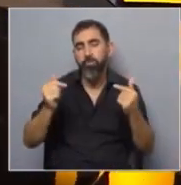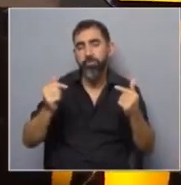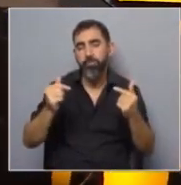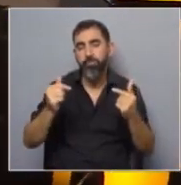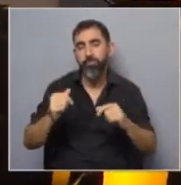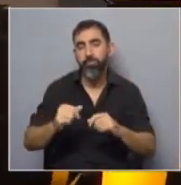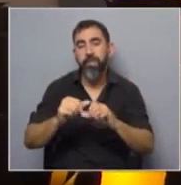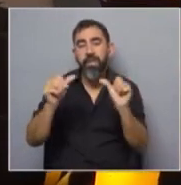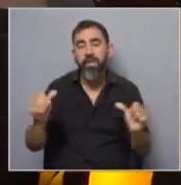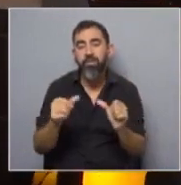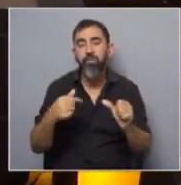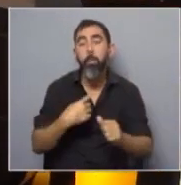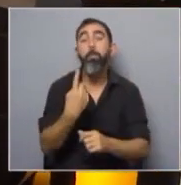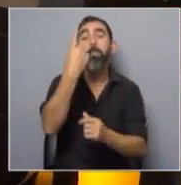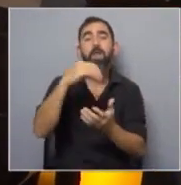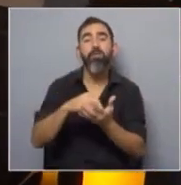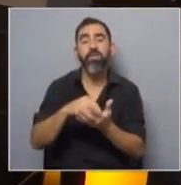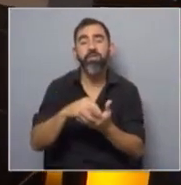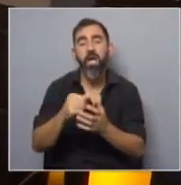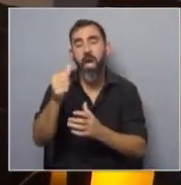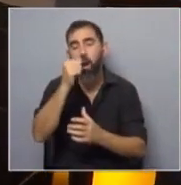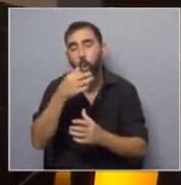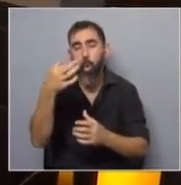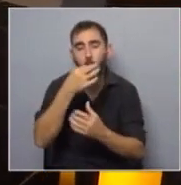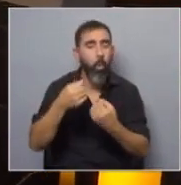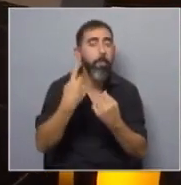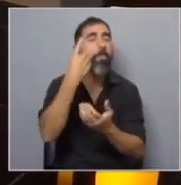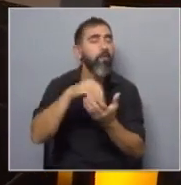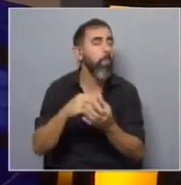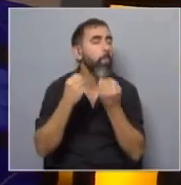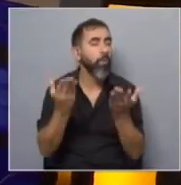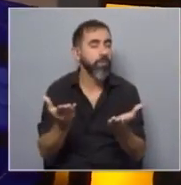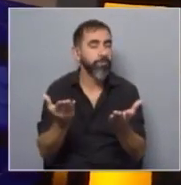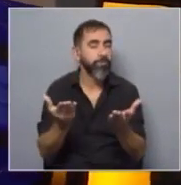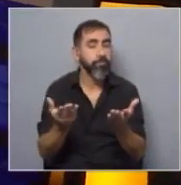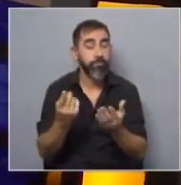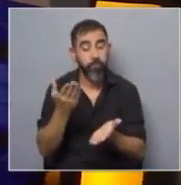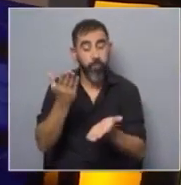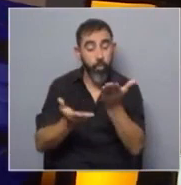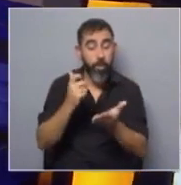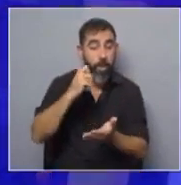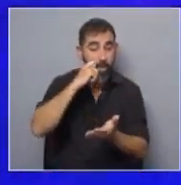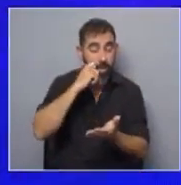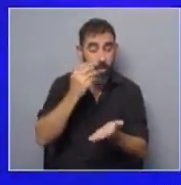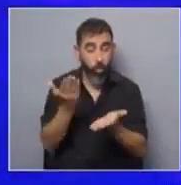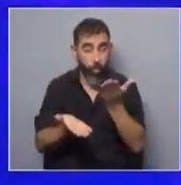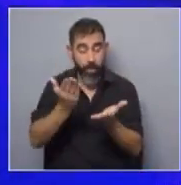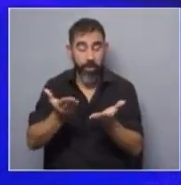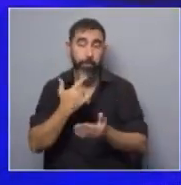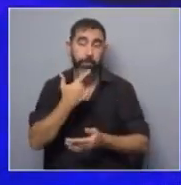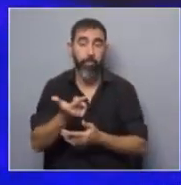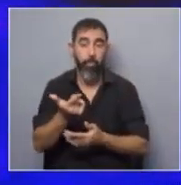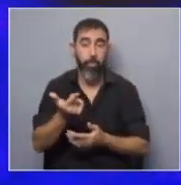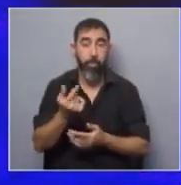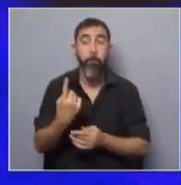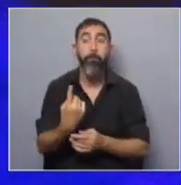incitado la primera vez el consumo. Y lo que empezamos a ver en términos de comparar edades de inicio, es que las personas que decían